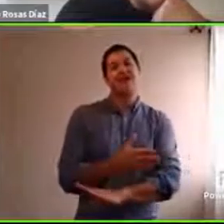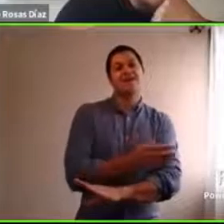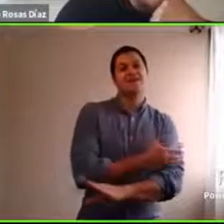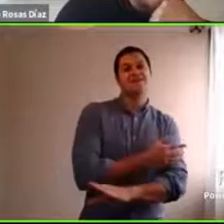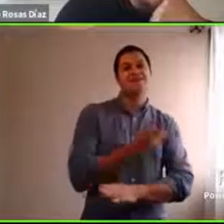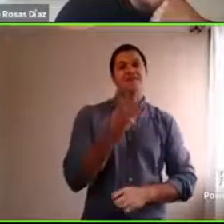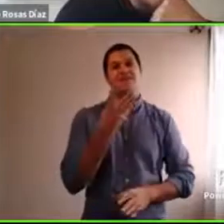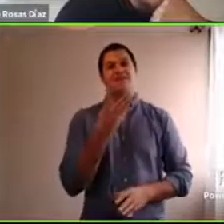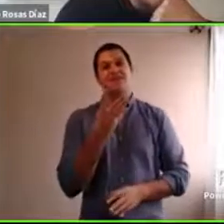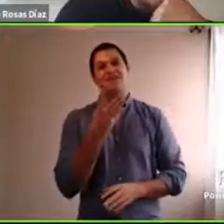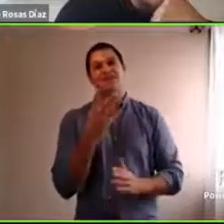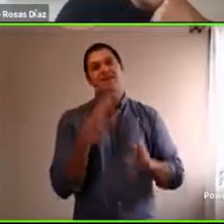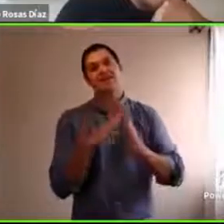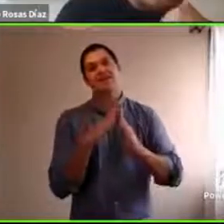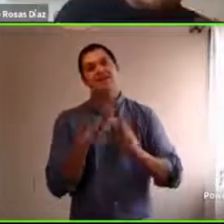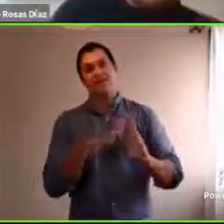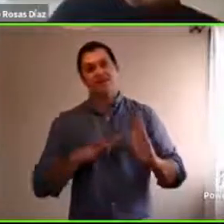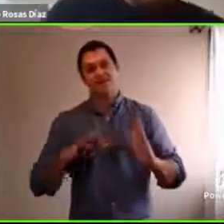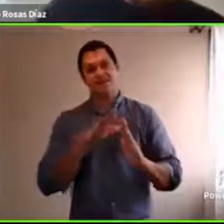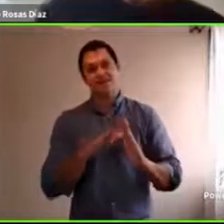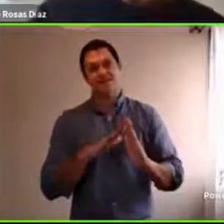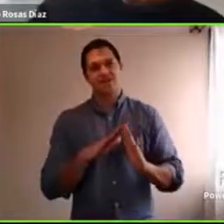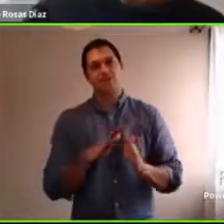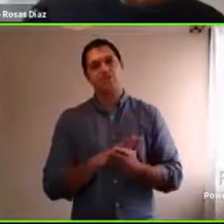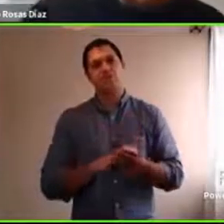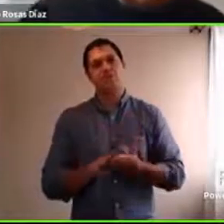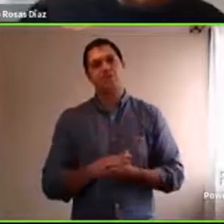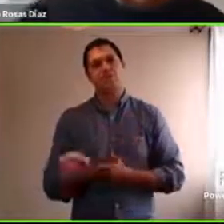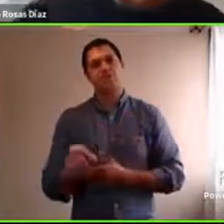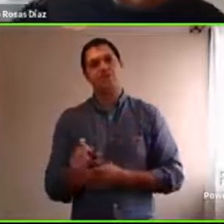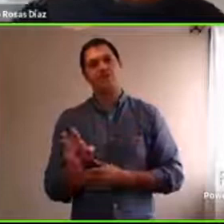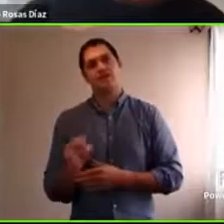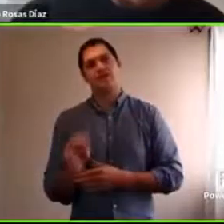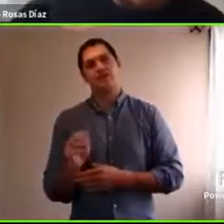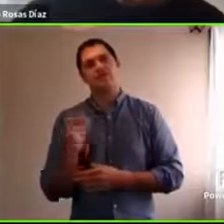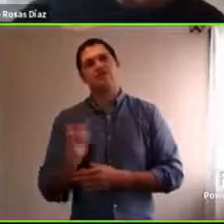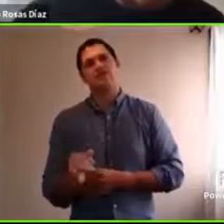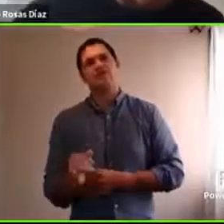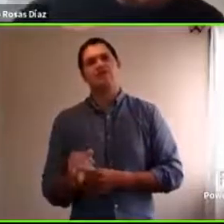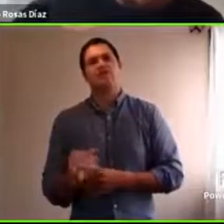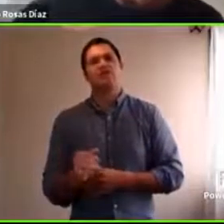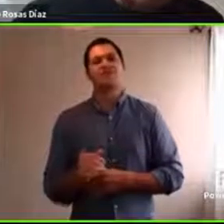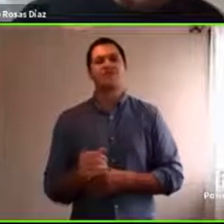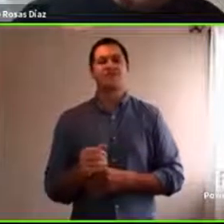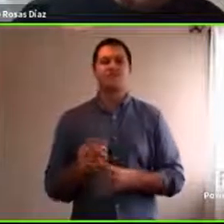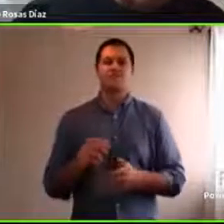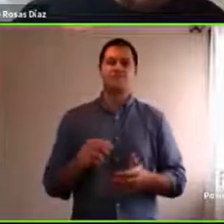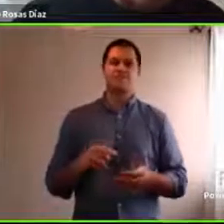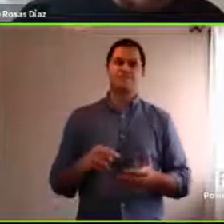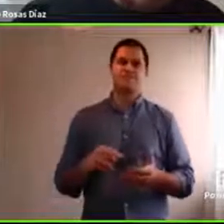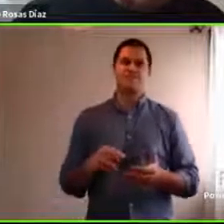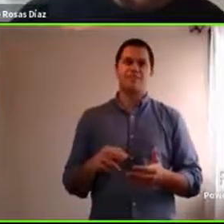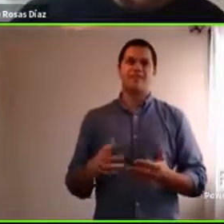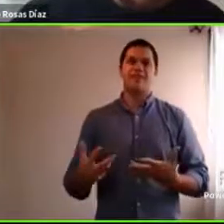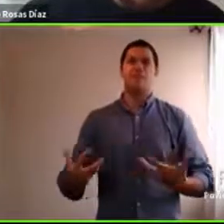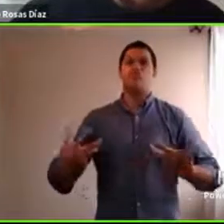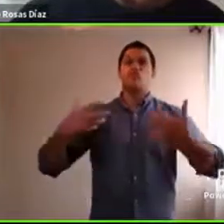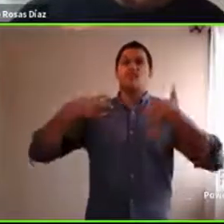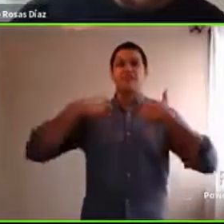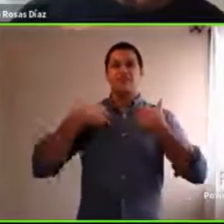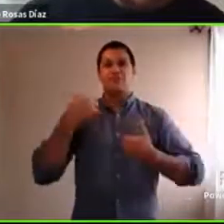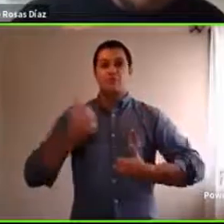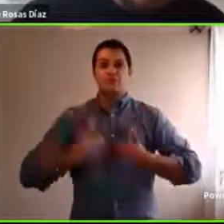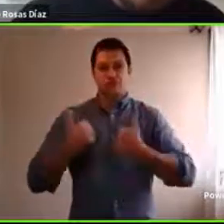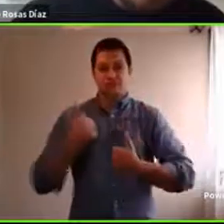de seguramente estuvo siempre tironeada con respecto a su rol profesional y a su rol de mamá